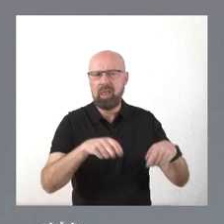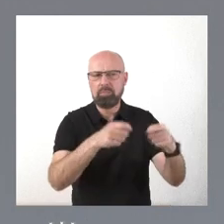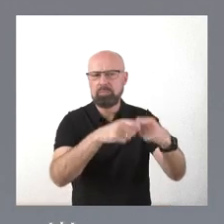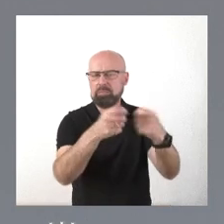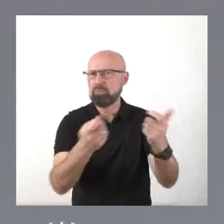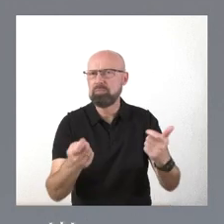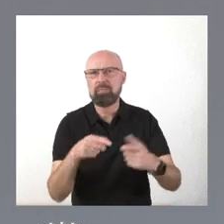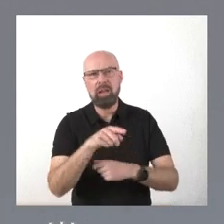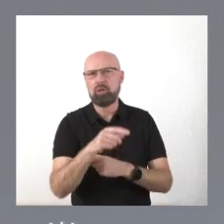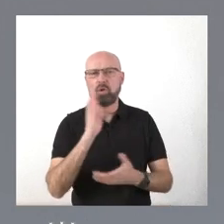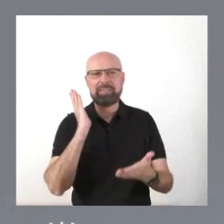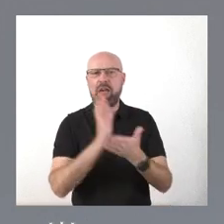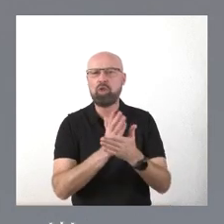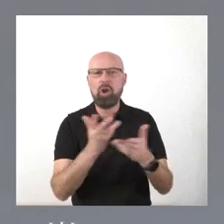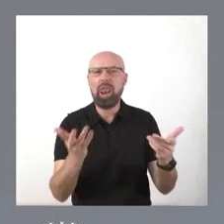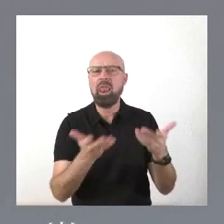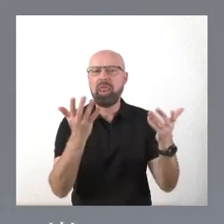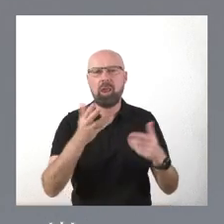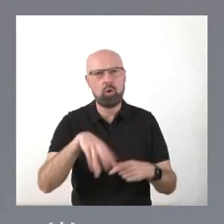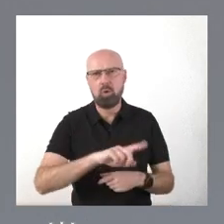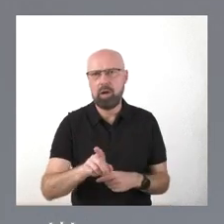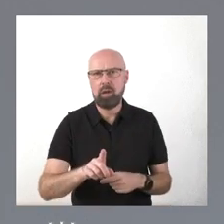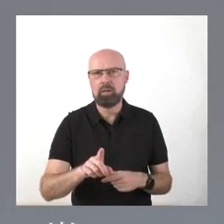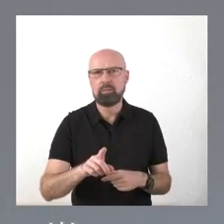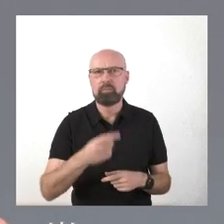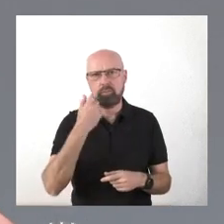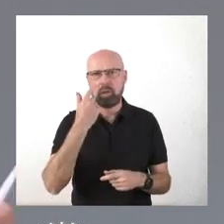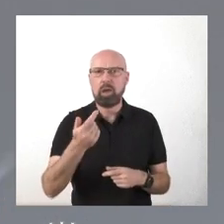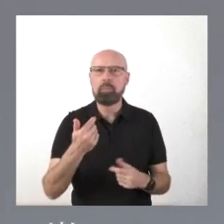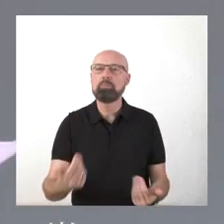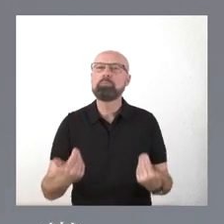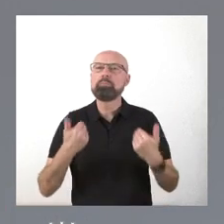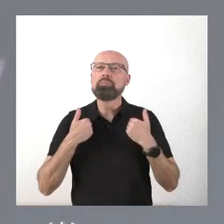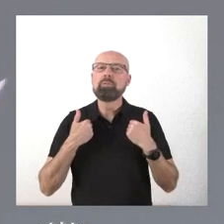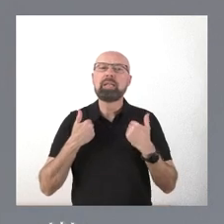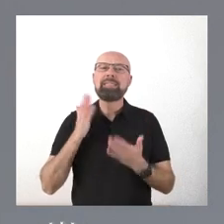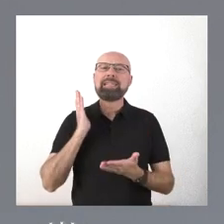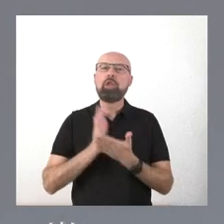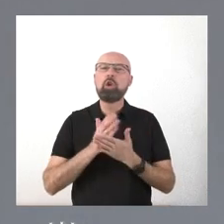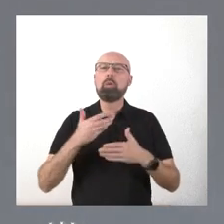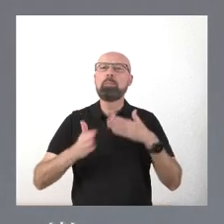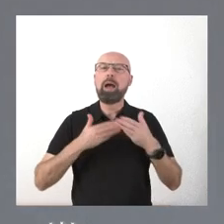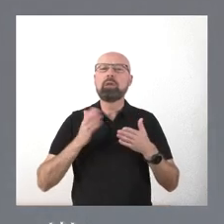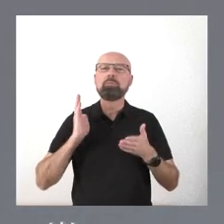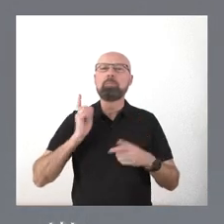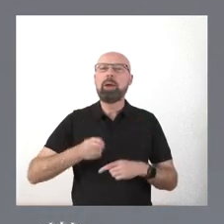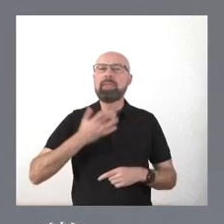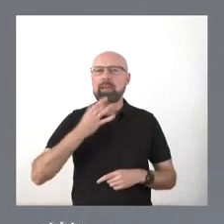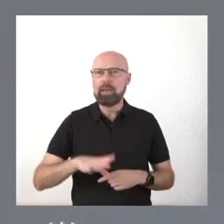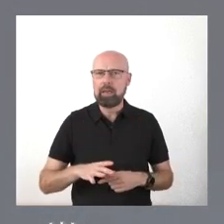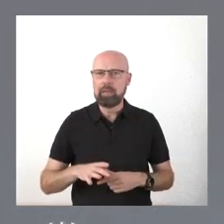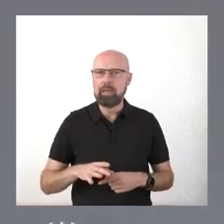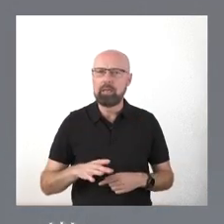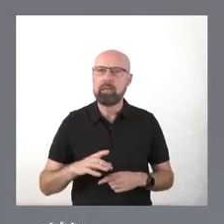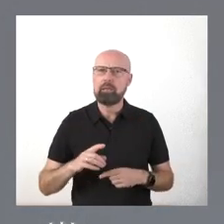Aquí se establece, como es lógico, quién tiene la competencia sancionadora. Usted establece las sanciones, pero ¿quién impone esas